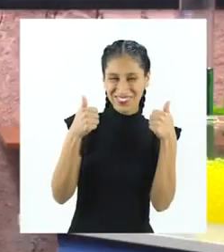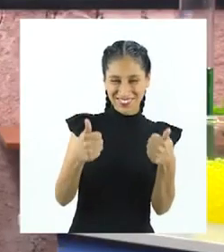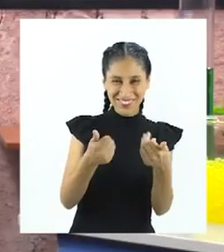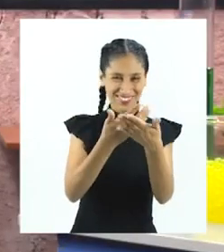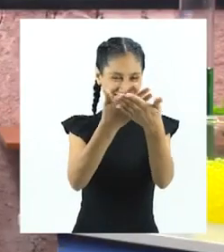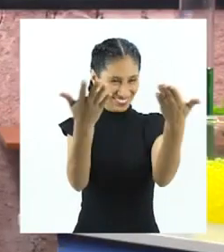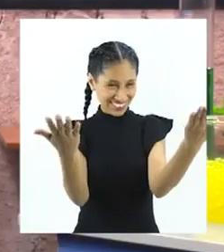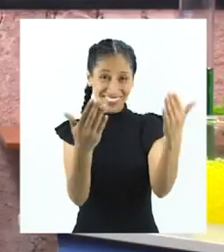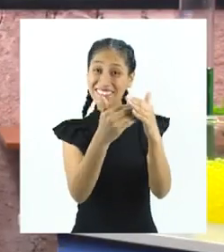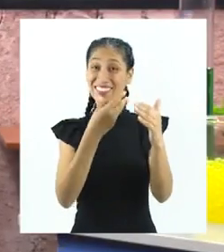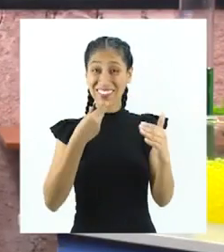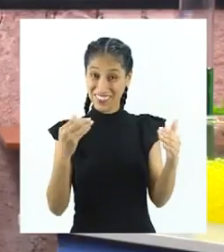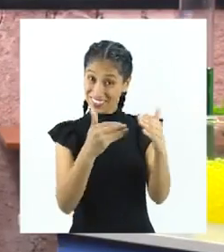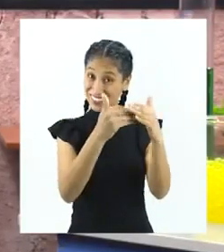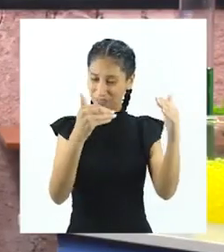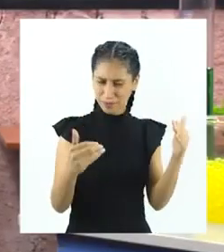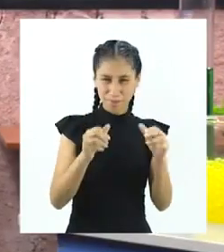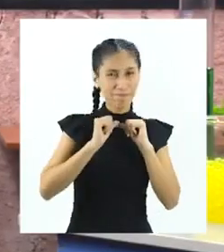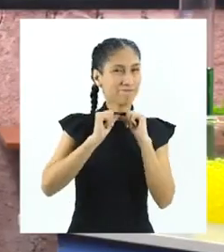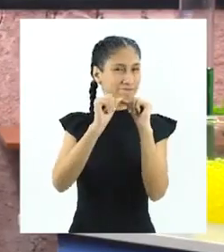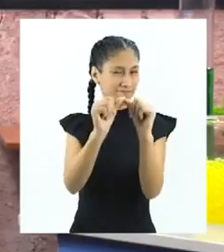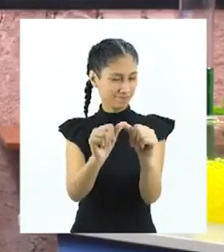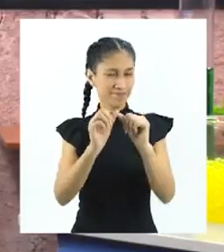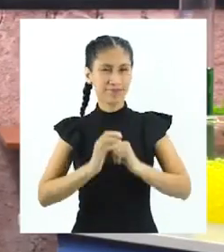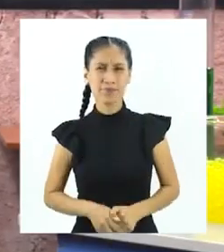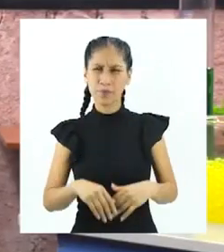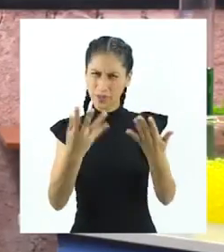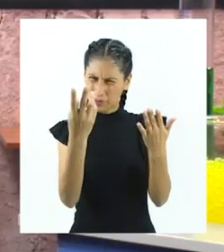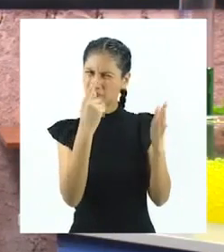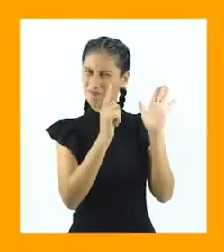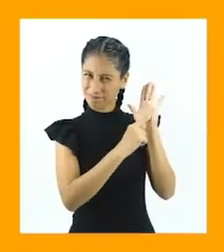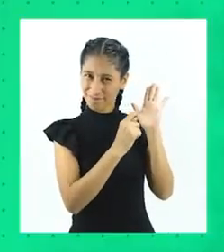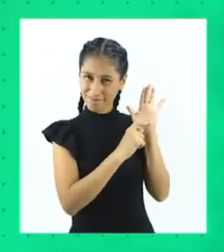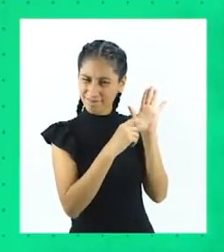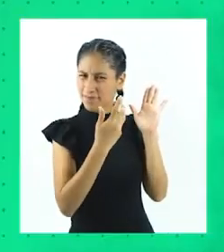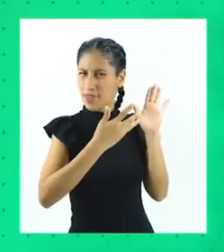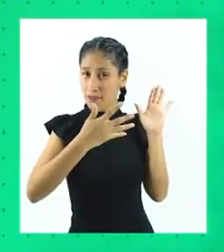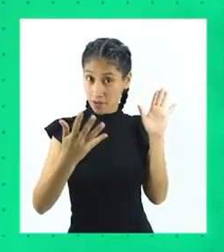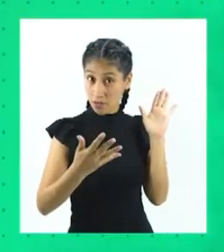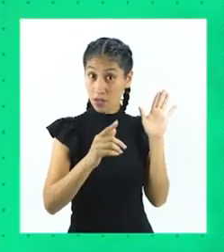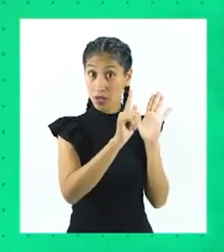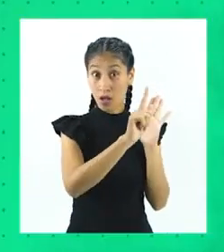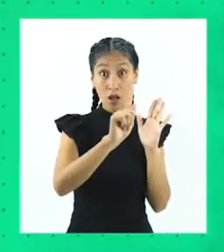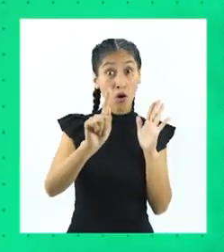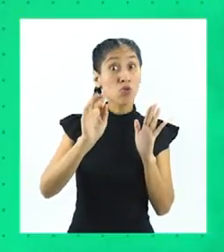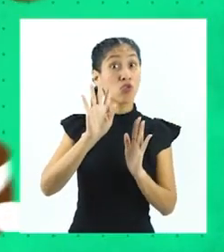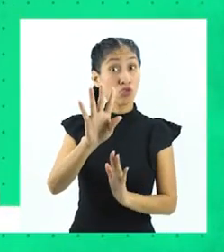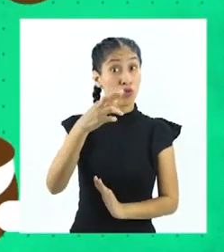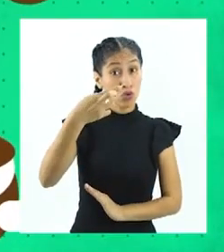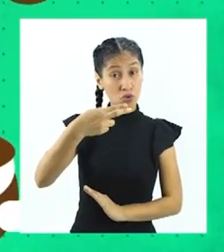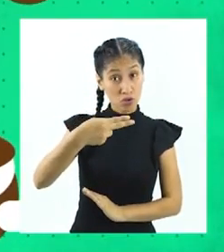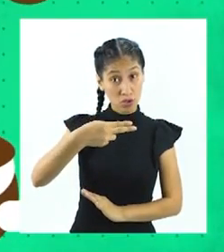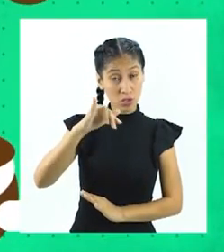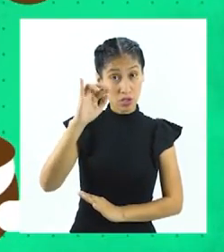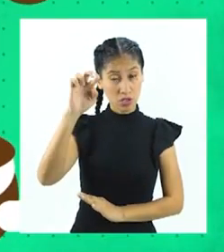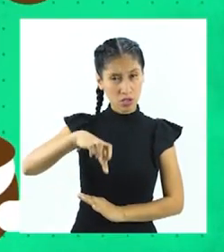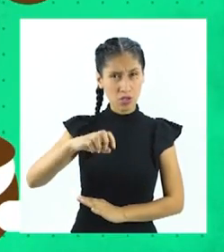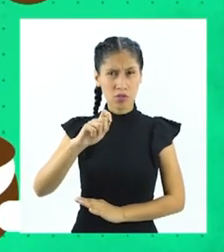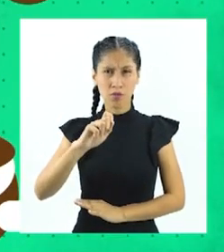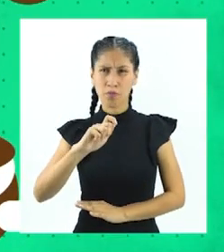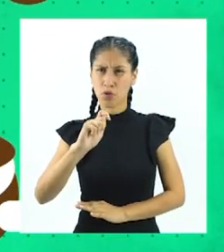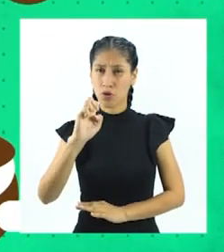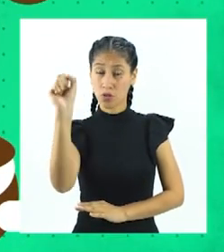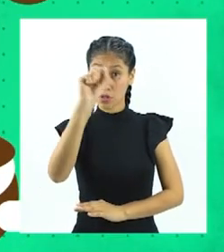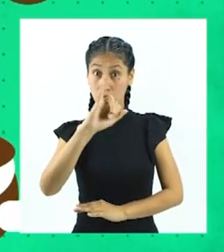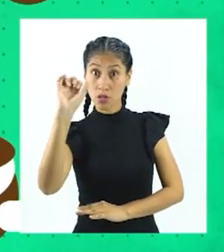Muy bien, chicas y chicos de La Pre. Continuemos. Estábamos hablando de comprobar nuestra hipótesis. Y si la hipótesis